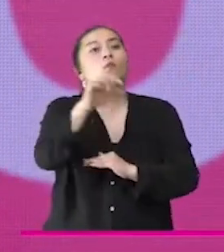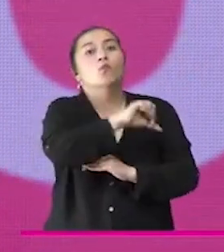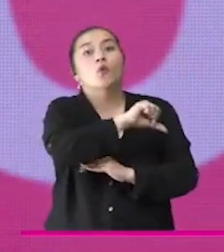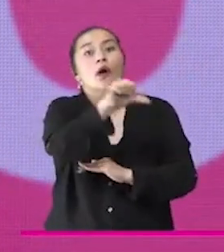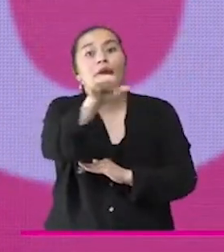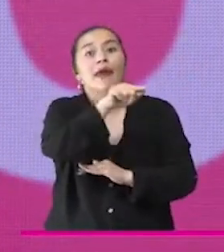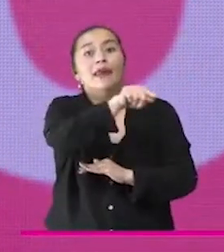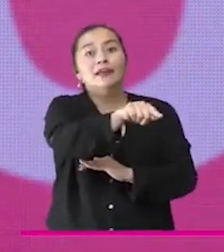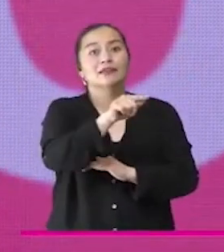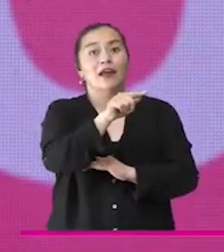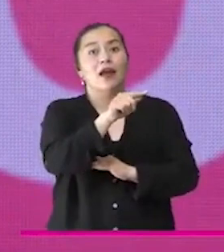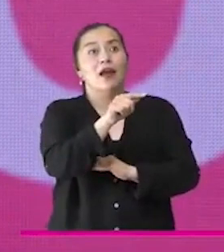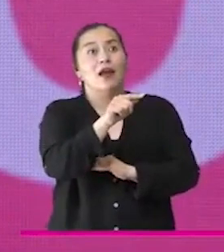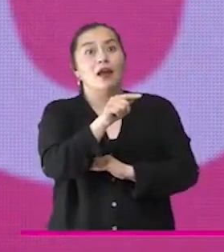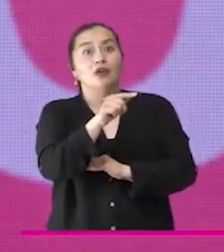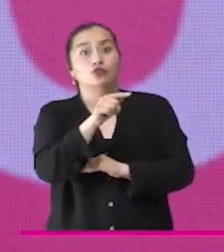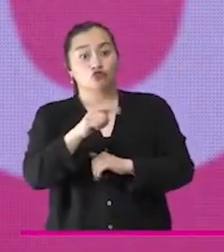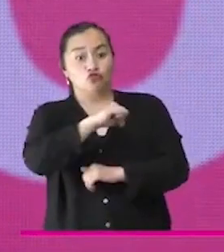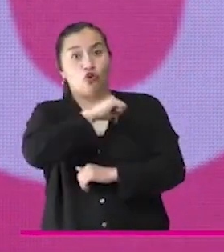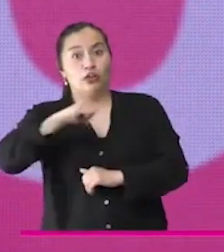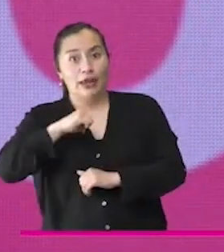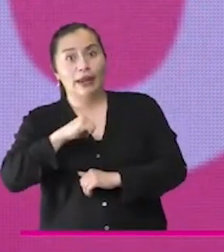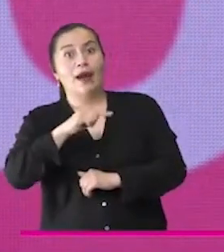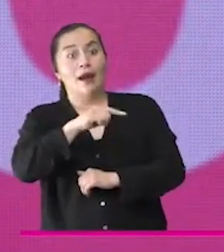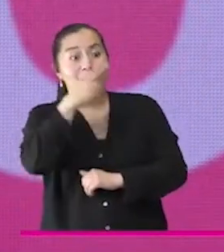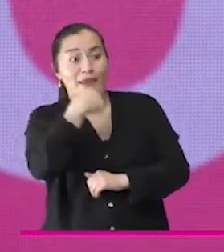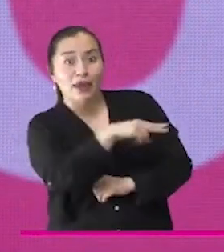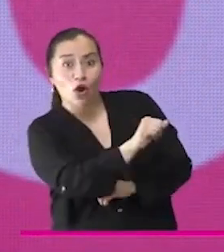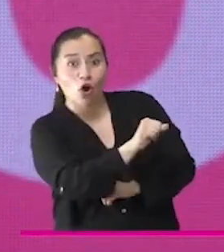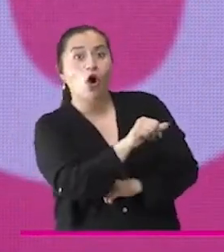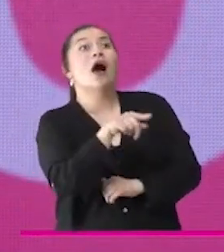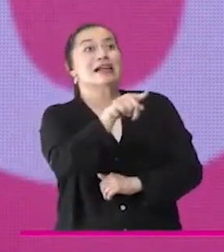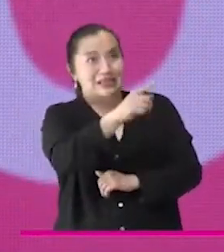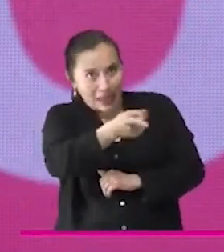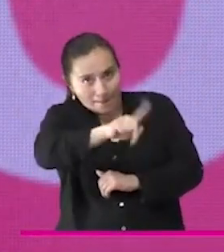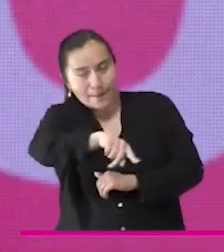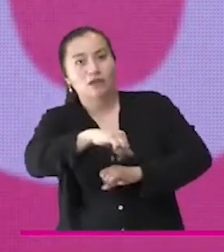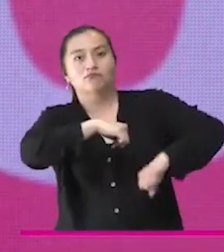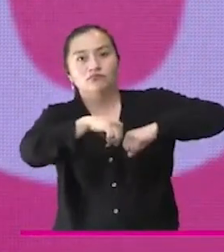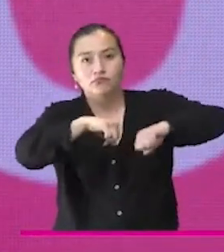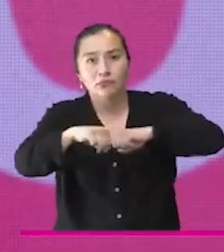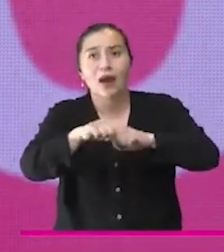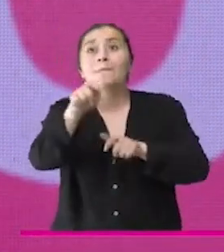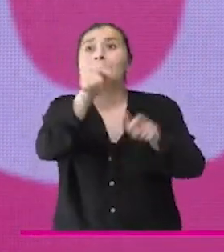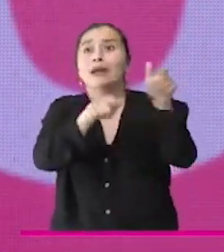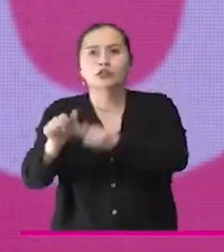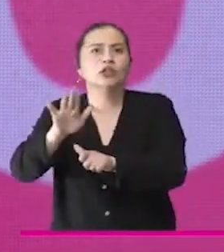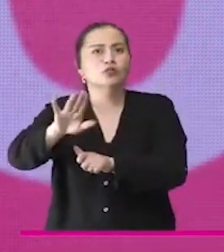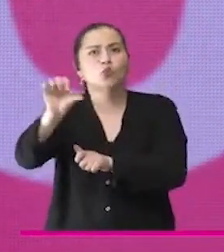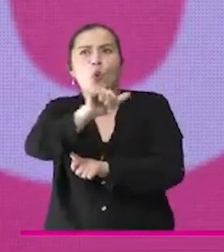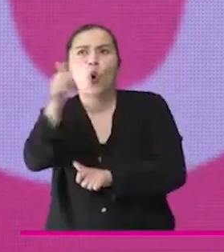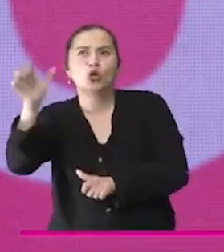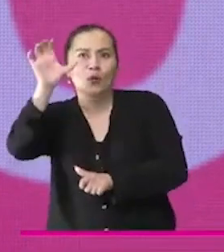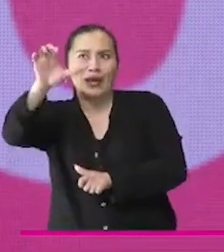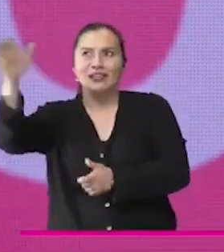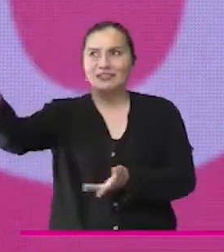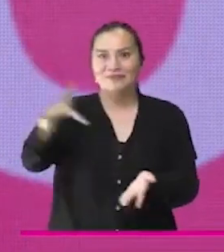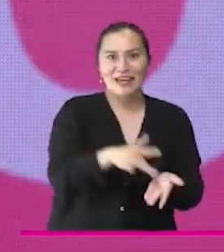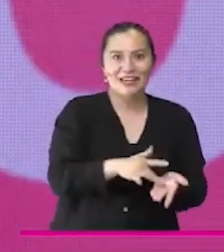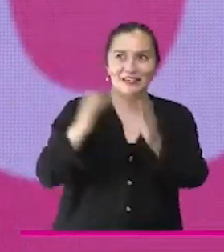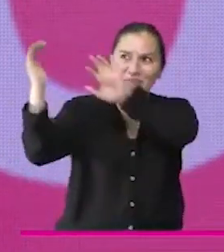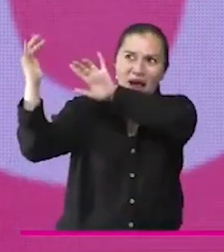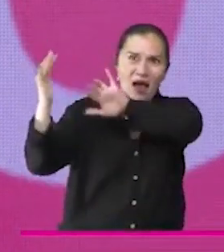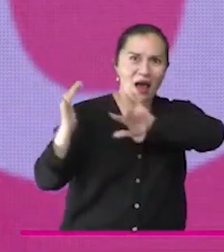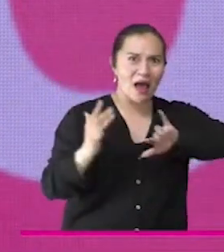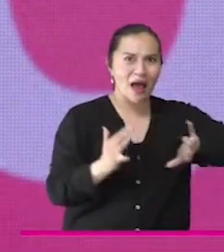priorizamos a población proveniente de flujos migratorios mixtos que dicho de esa manera suena un poco enredado y al final del camino son